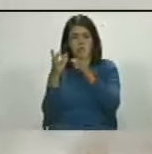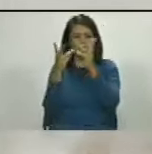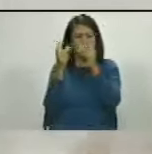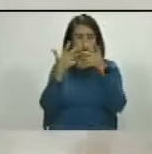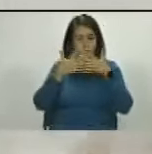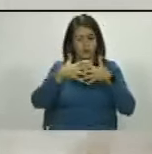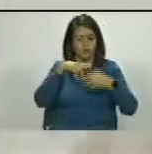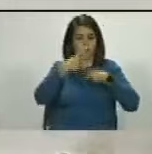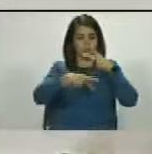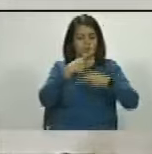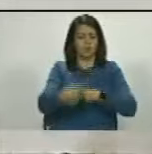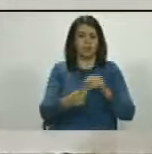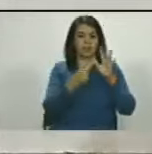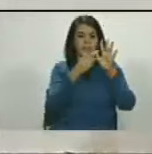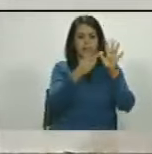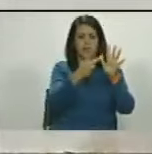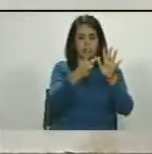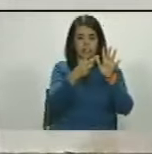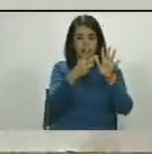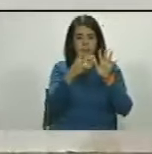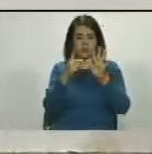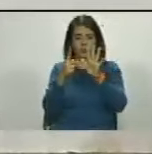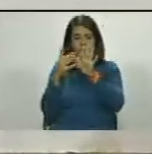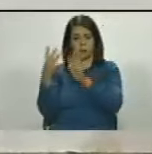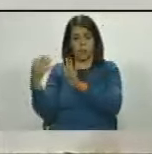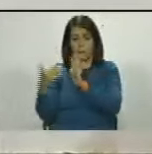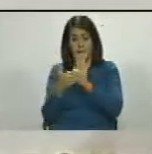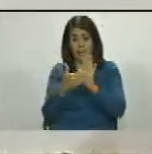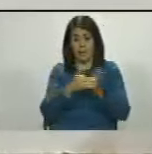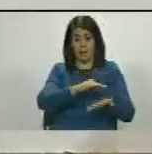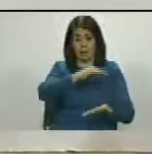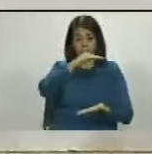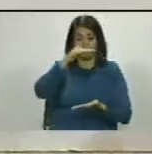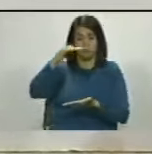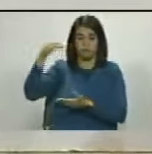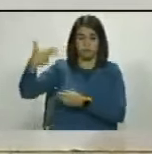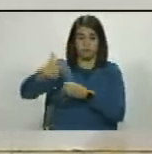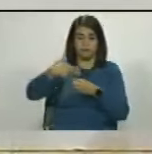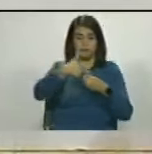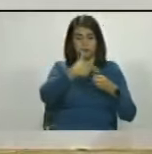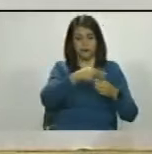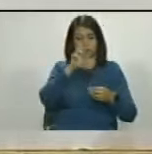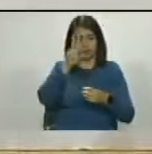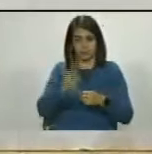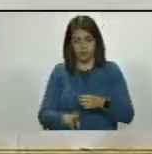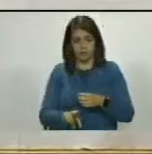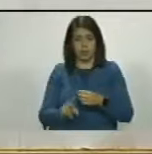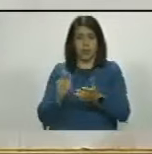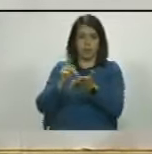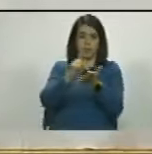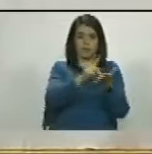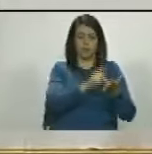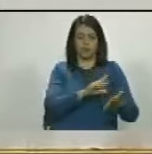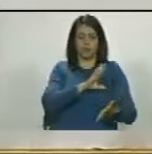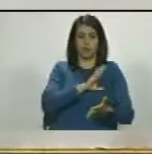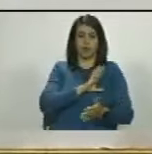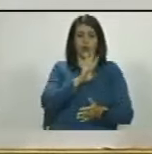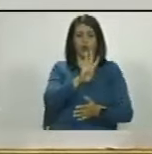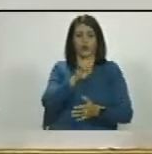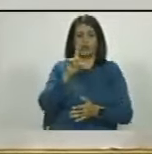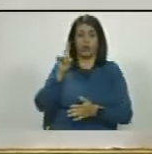refinación de 769 mil barriles diarios, tiene participación o es dueña de 41